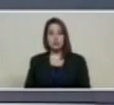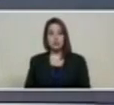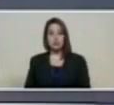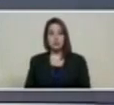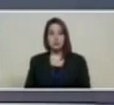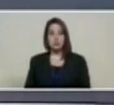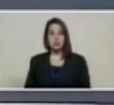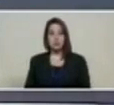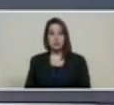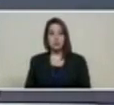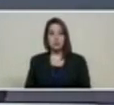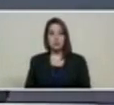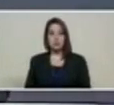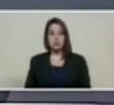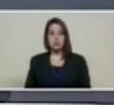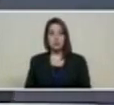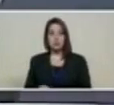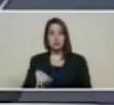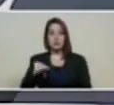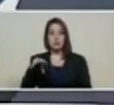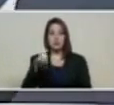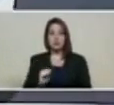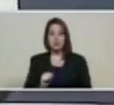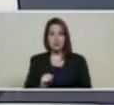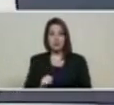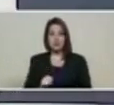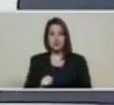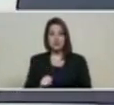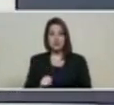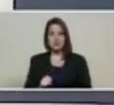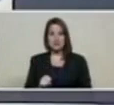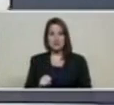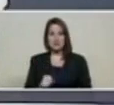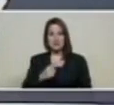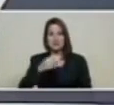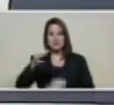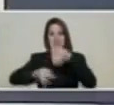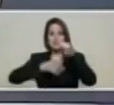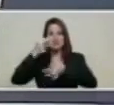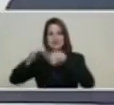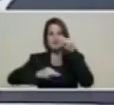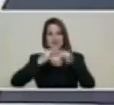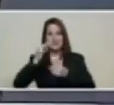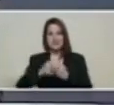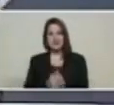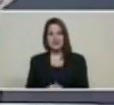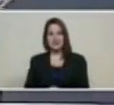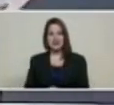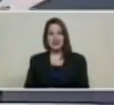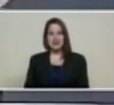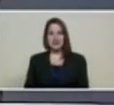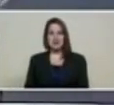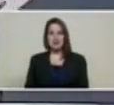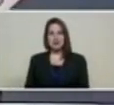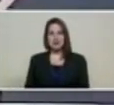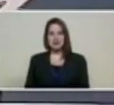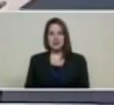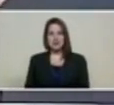compra el petro? aquí está una explicación muy sencilla para eso es importante